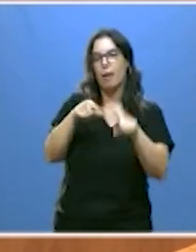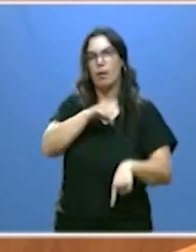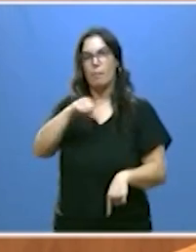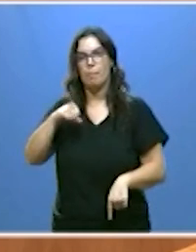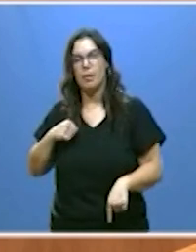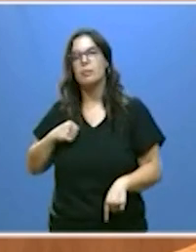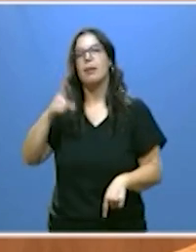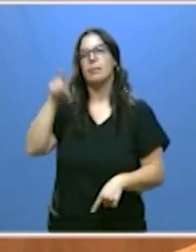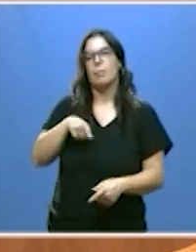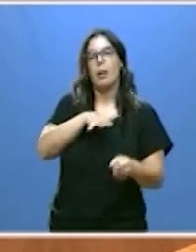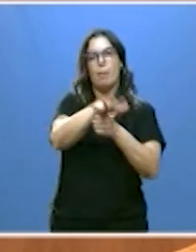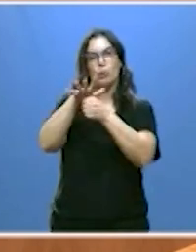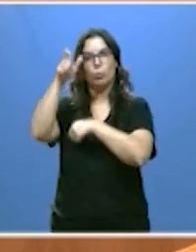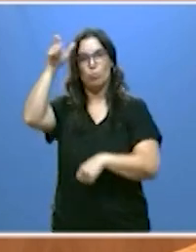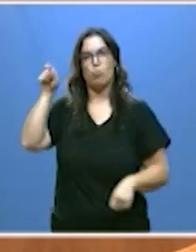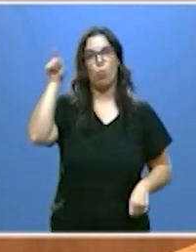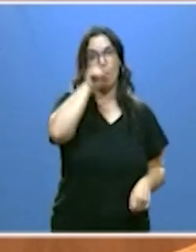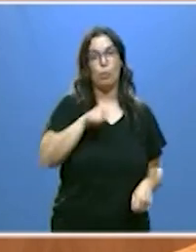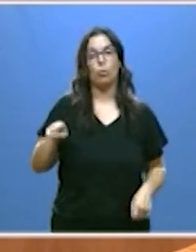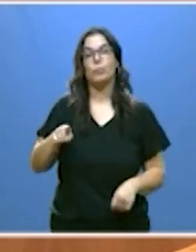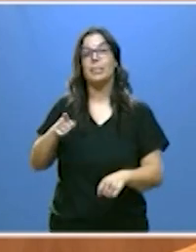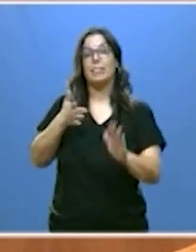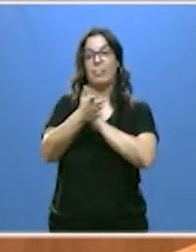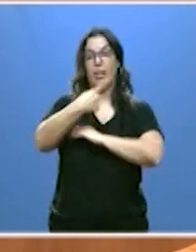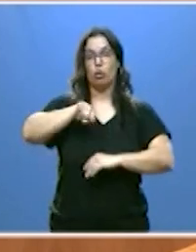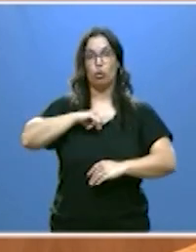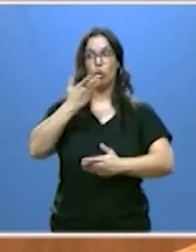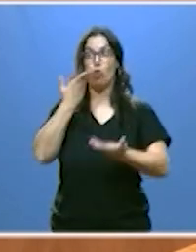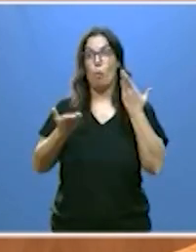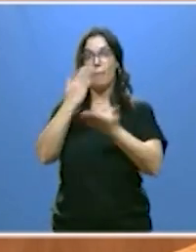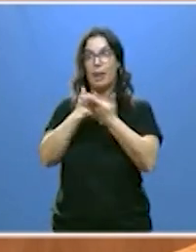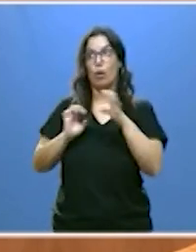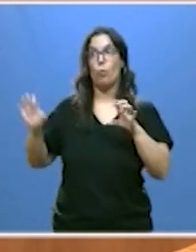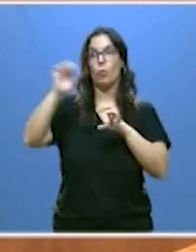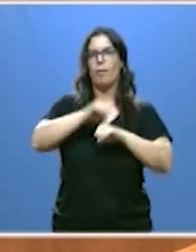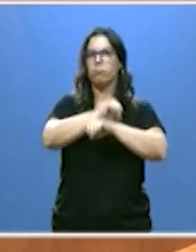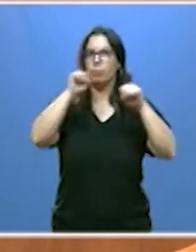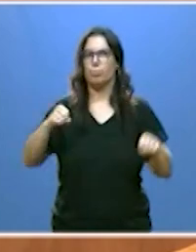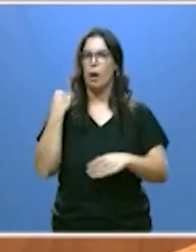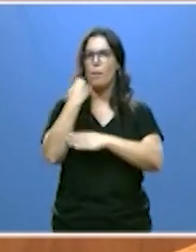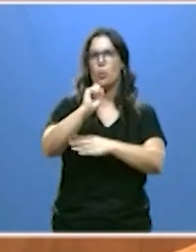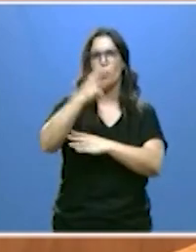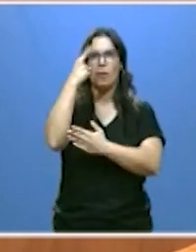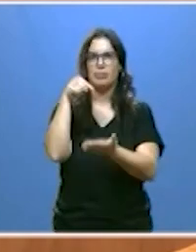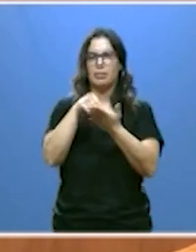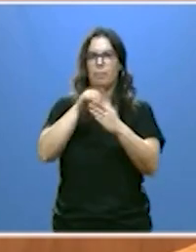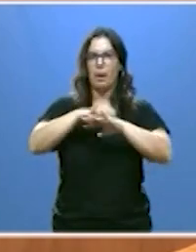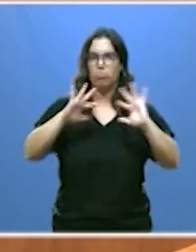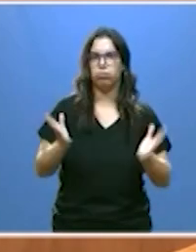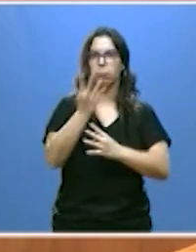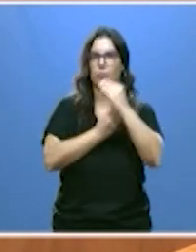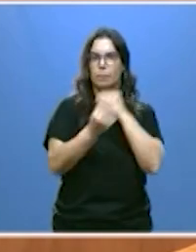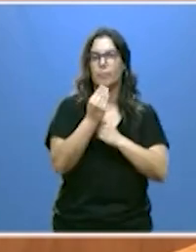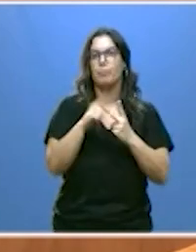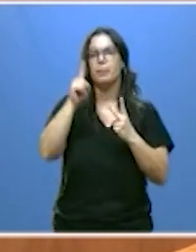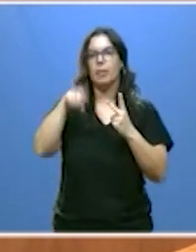y a nuestro medio rural. Nos consolida como la comunidad autónoma que más apoya fiscalmente a la natalidad y